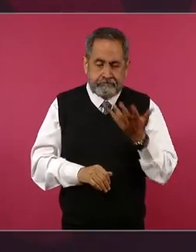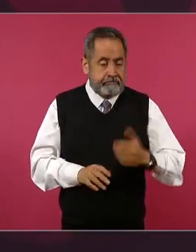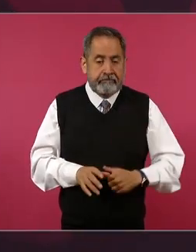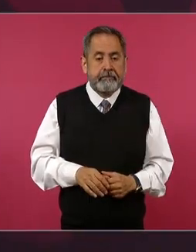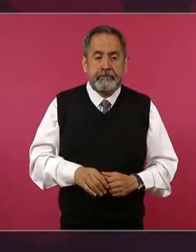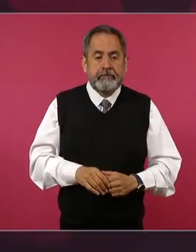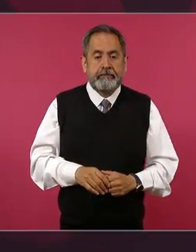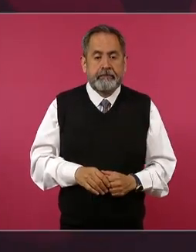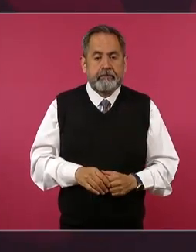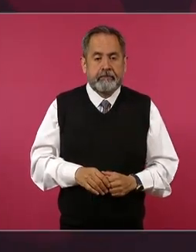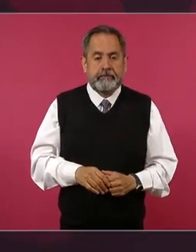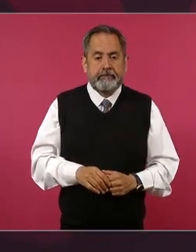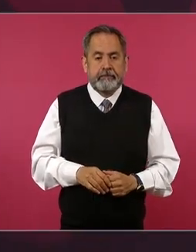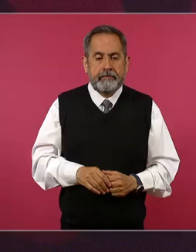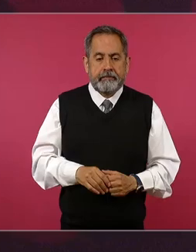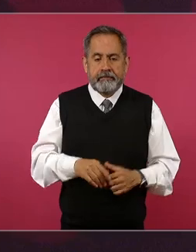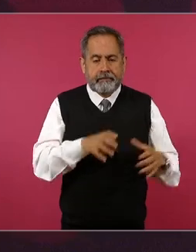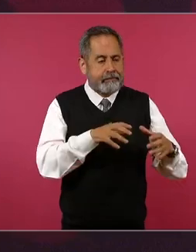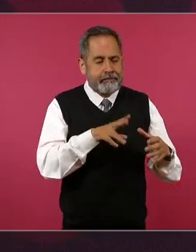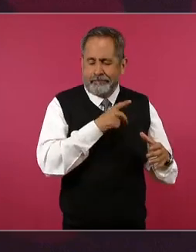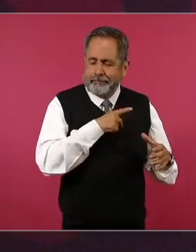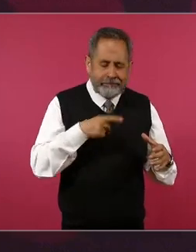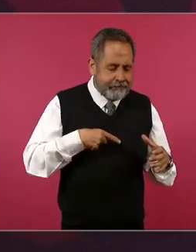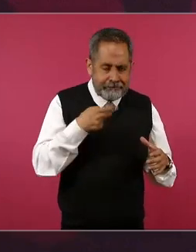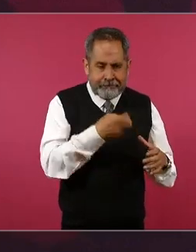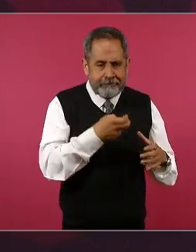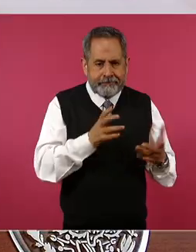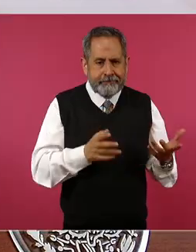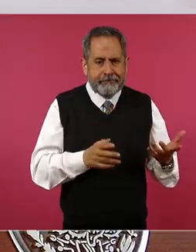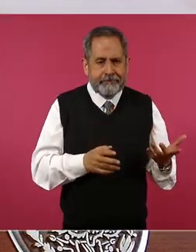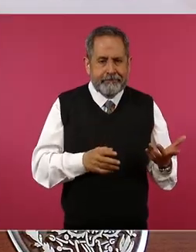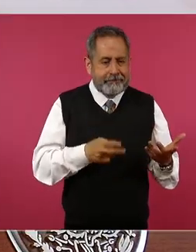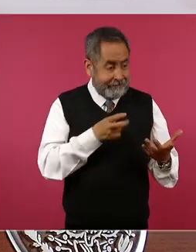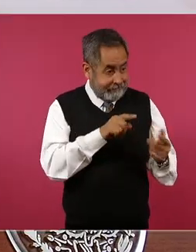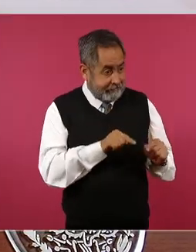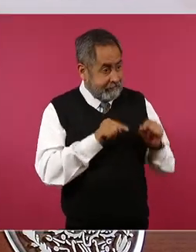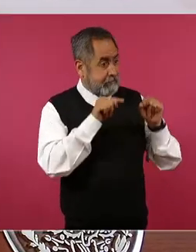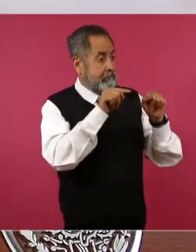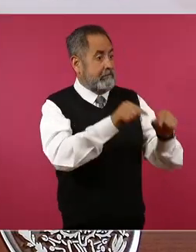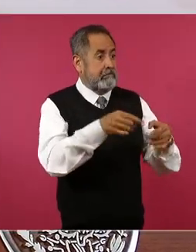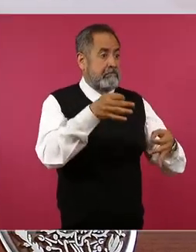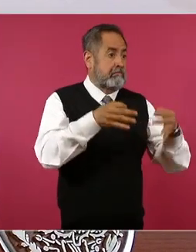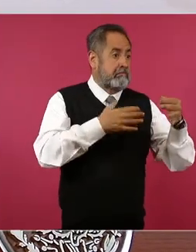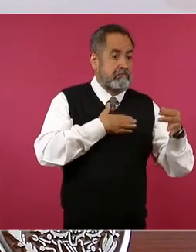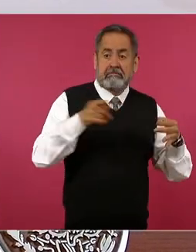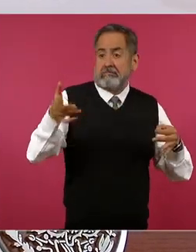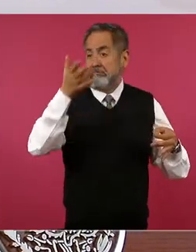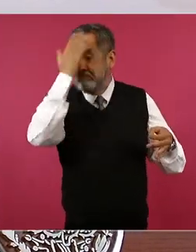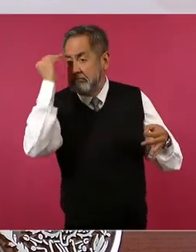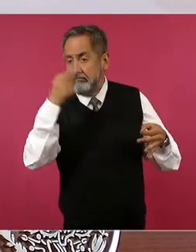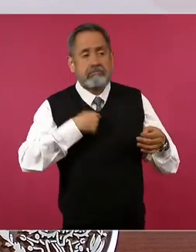pues no debería ni siquiera estar impartiendo justicia.